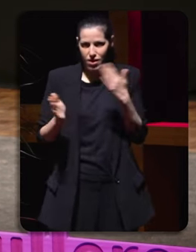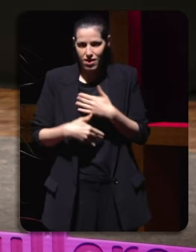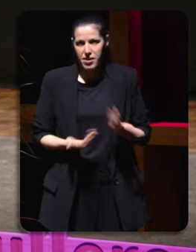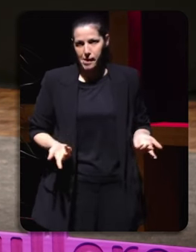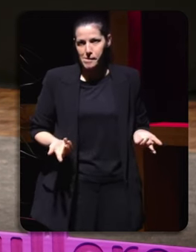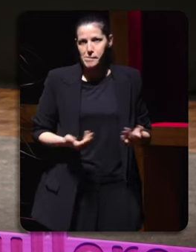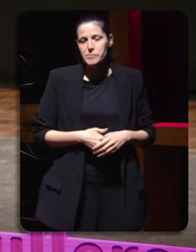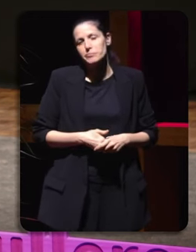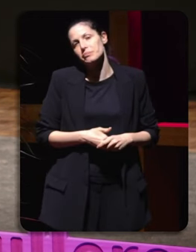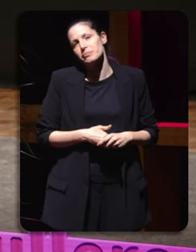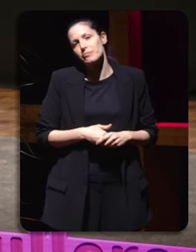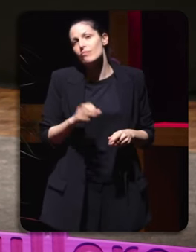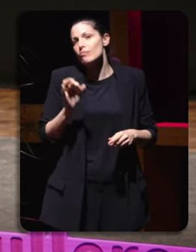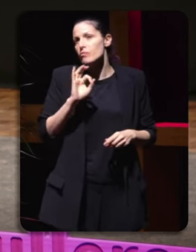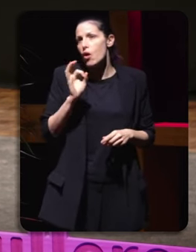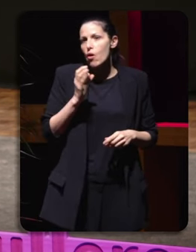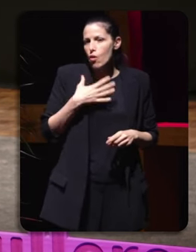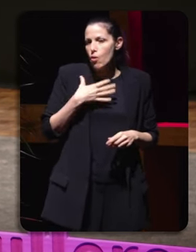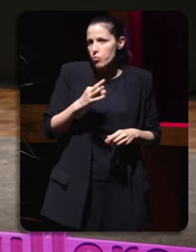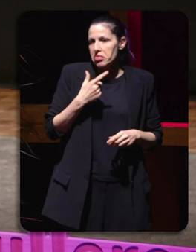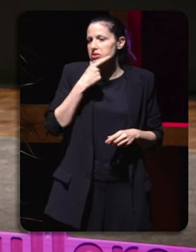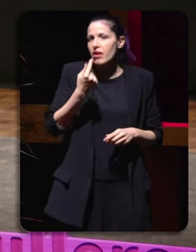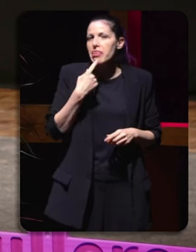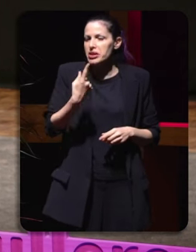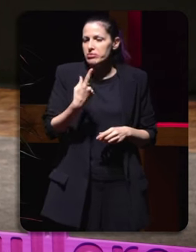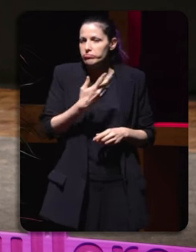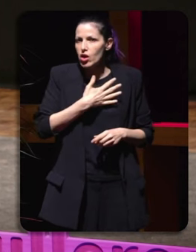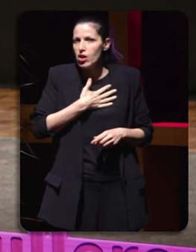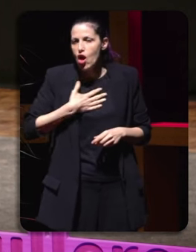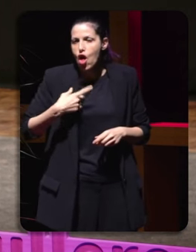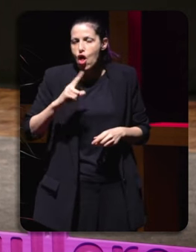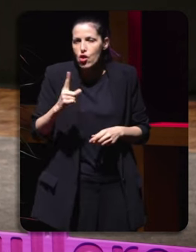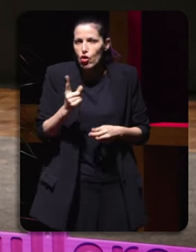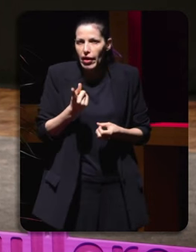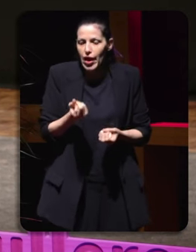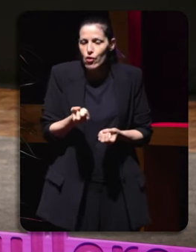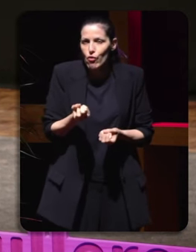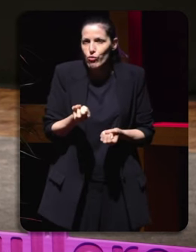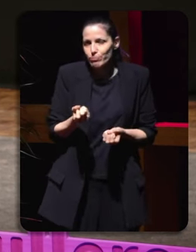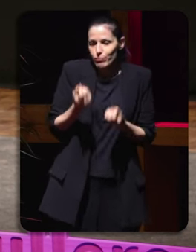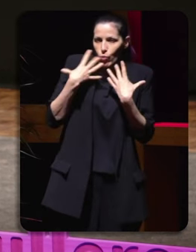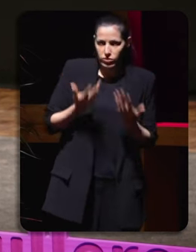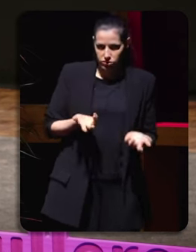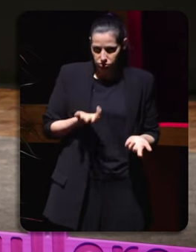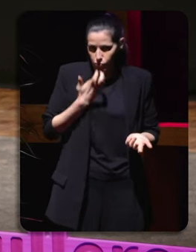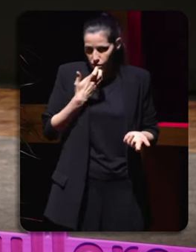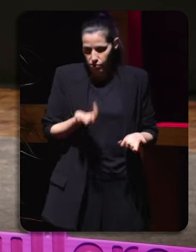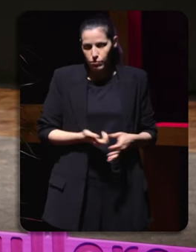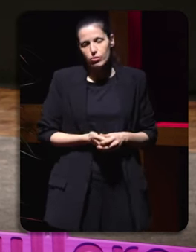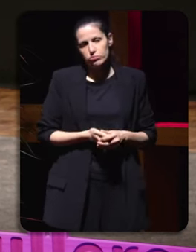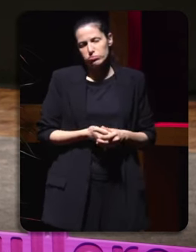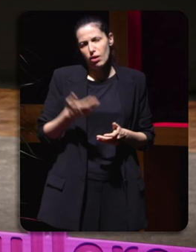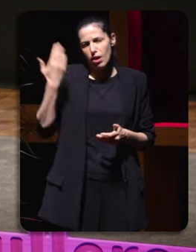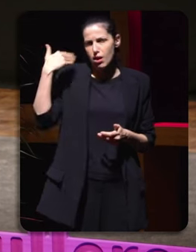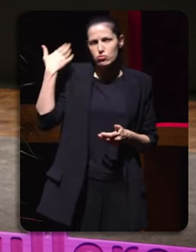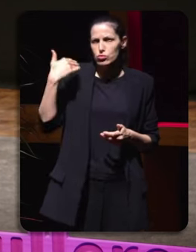decir non quero escoitar eso me estás molestando Allá non se eso era complicado estabas